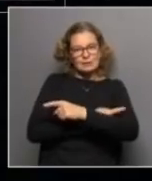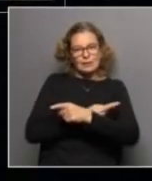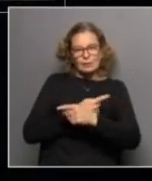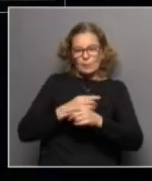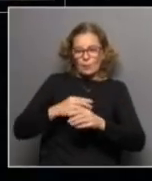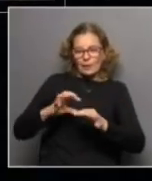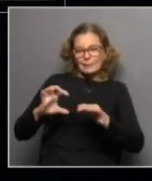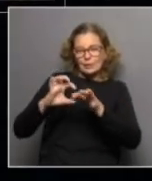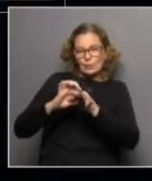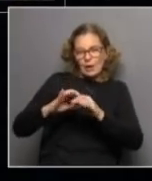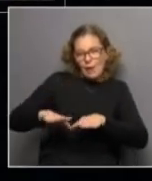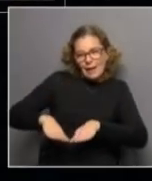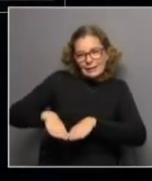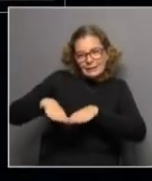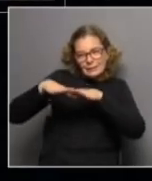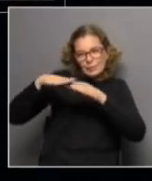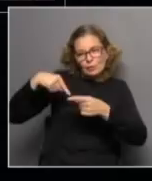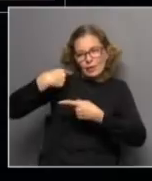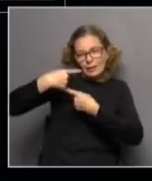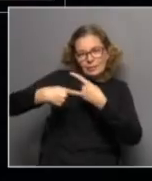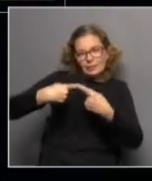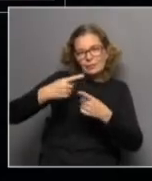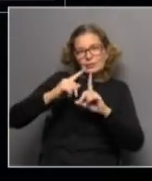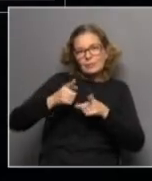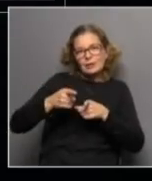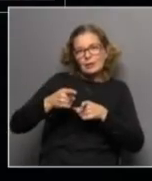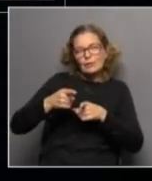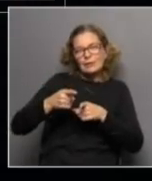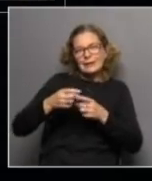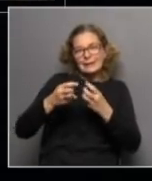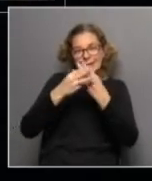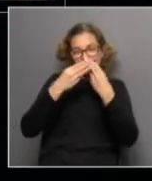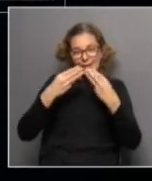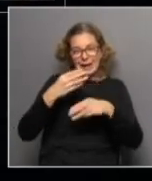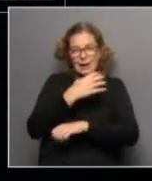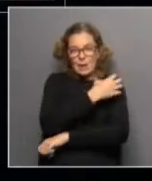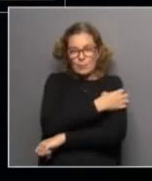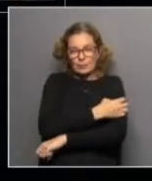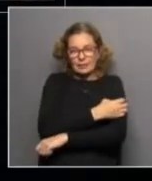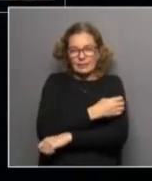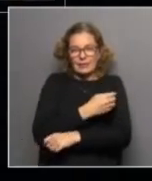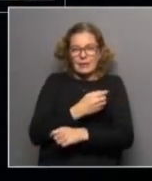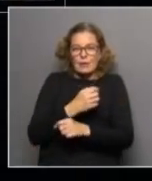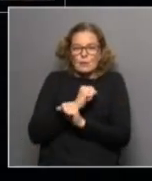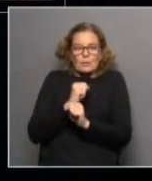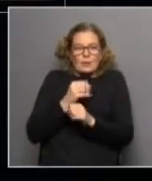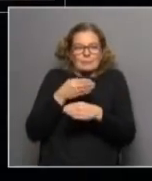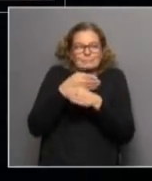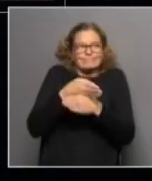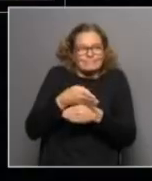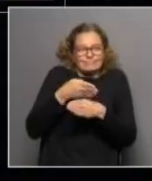crecimiento y están vinculados al desarrollo son los que en general en la pobreza cuesta mucho más acceder